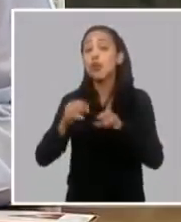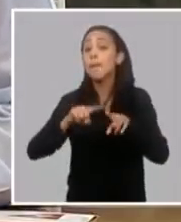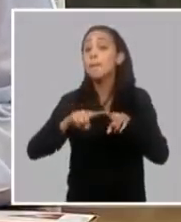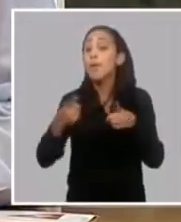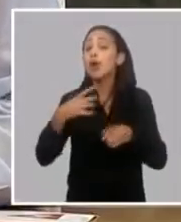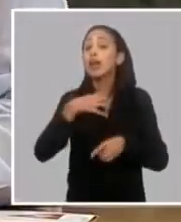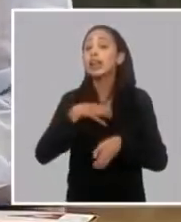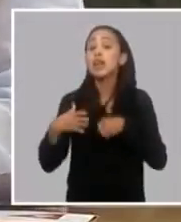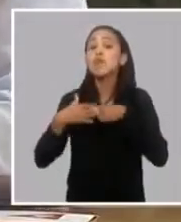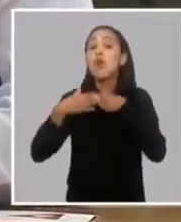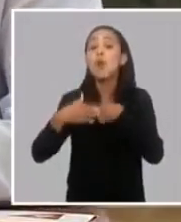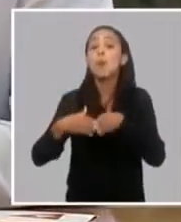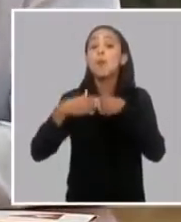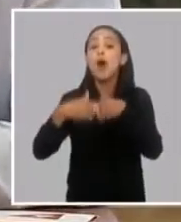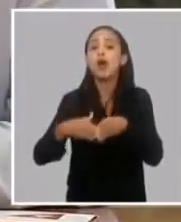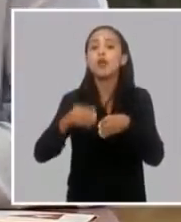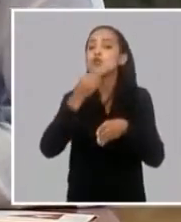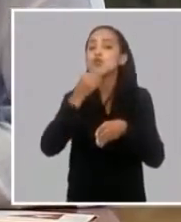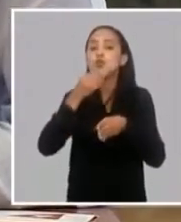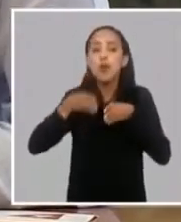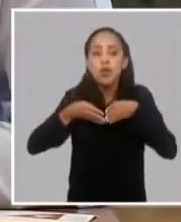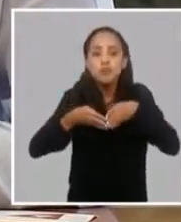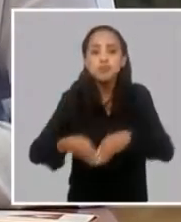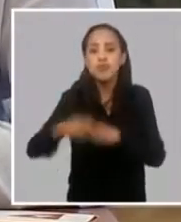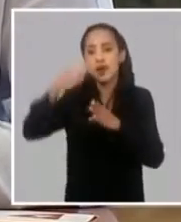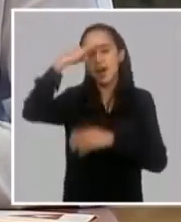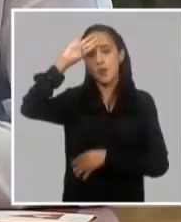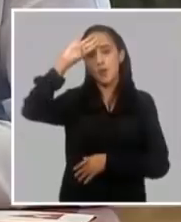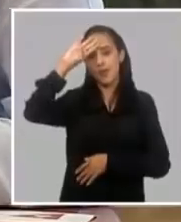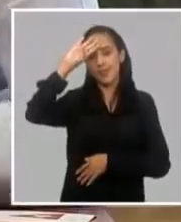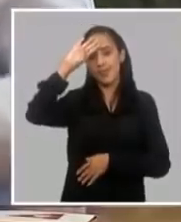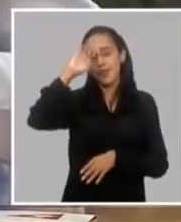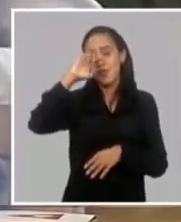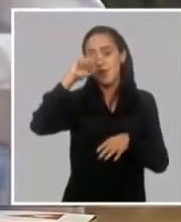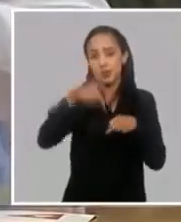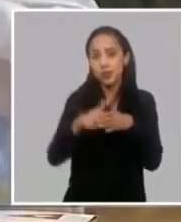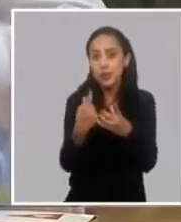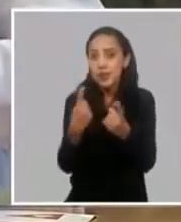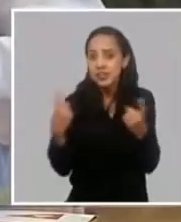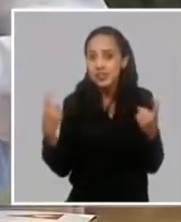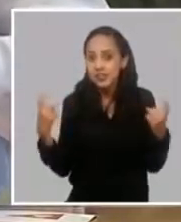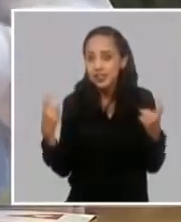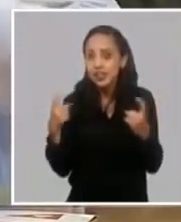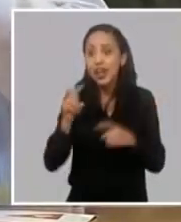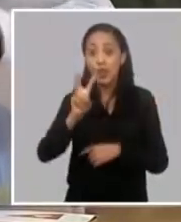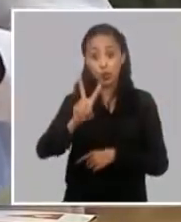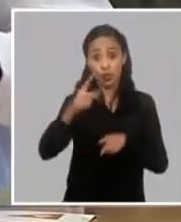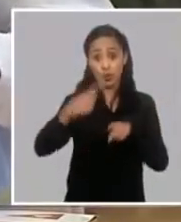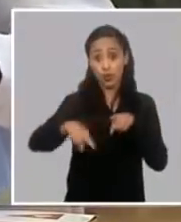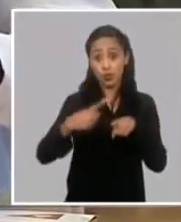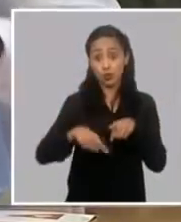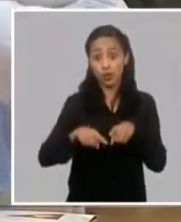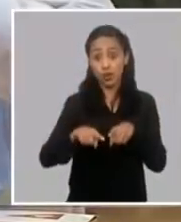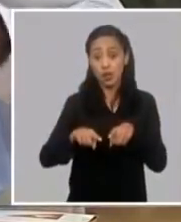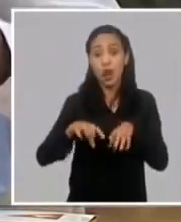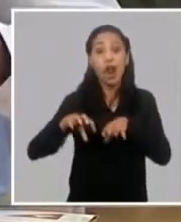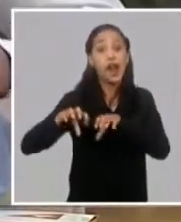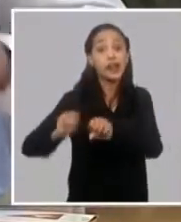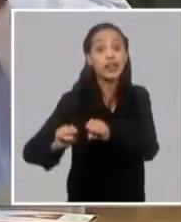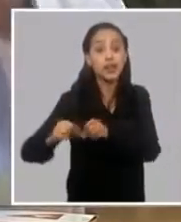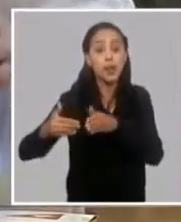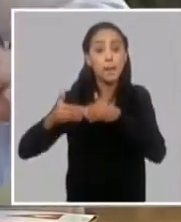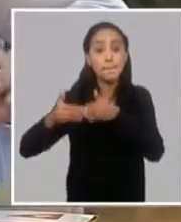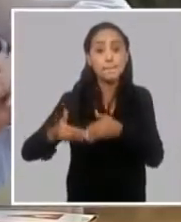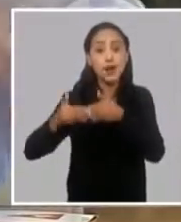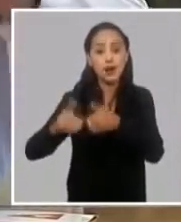barco retenido con combustible aquí además hay dos cosas está retenido ya eso se